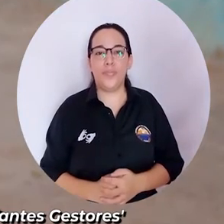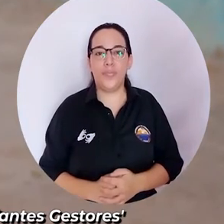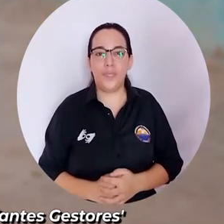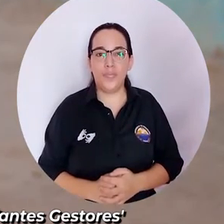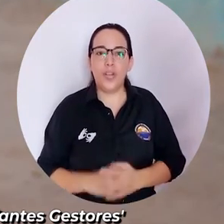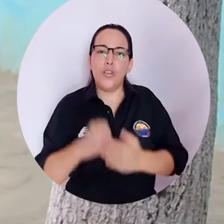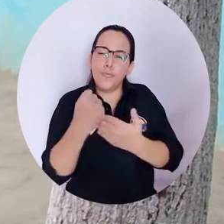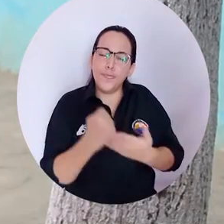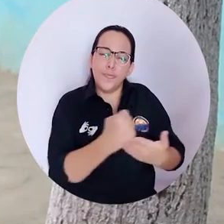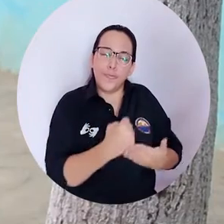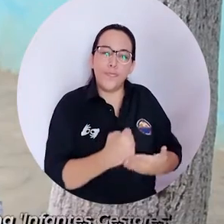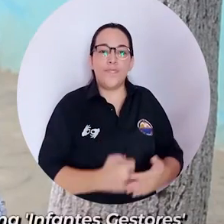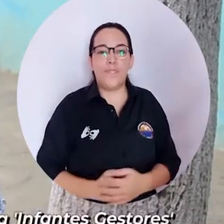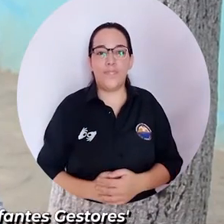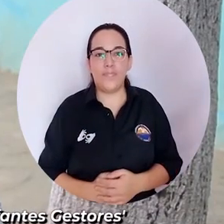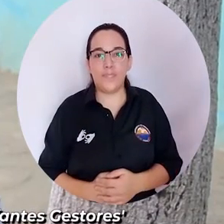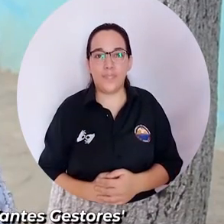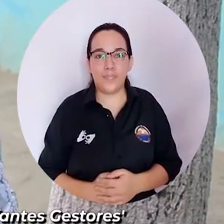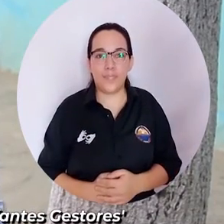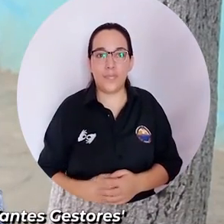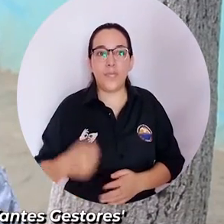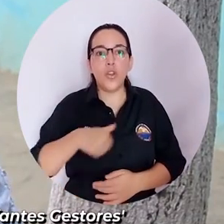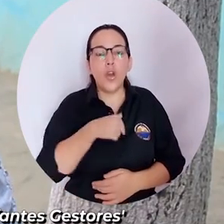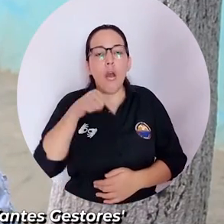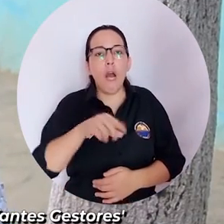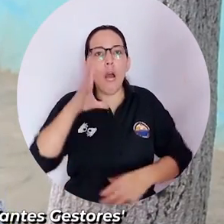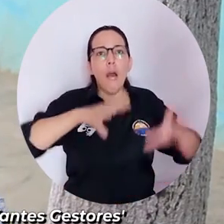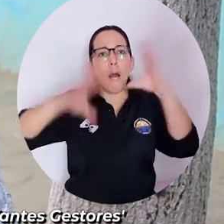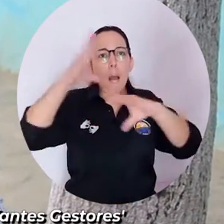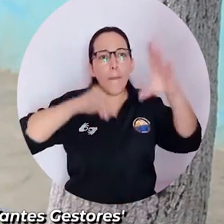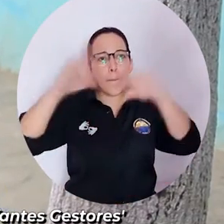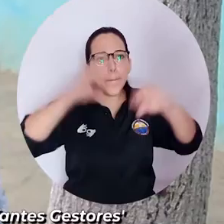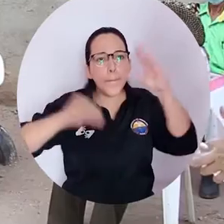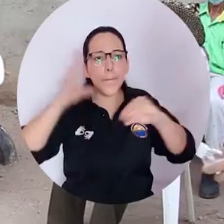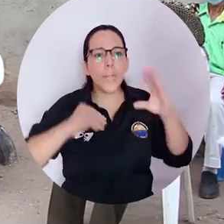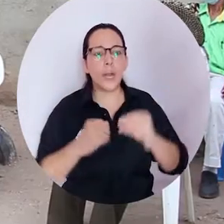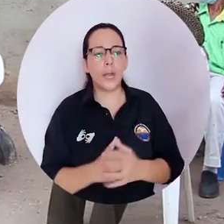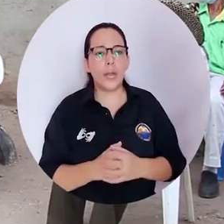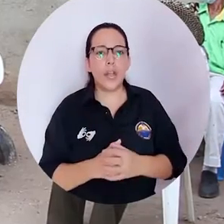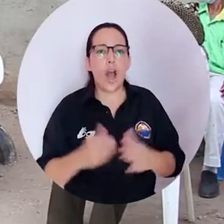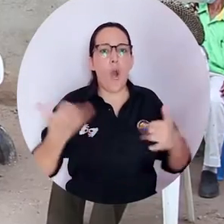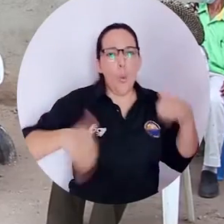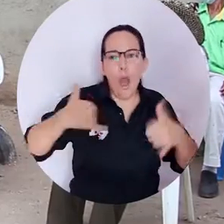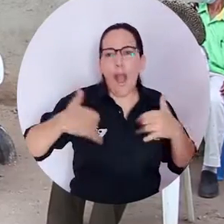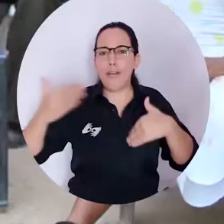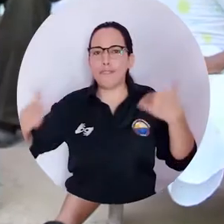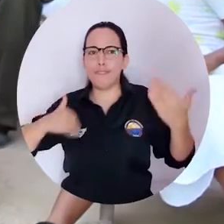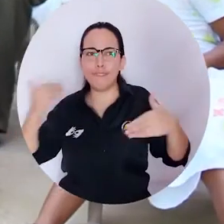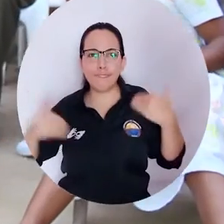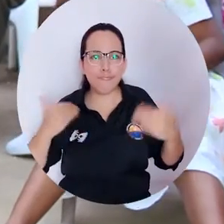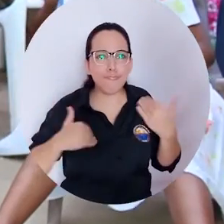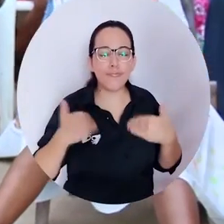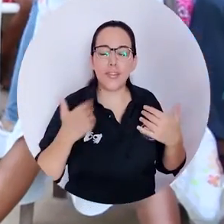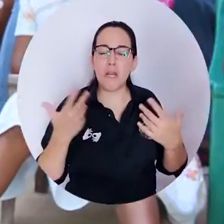nos ayuden. Venimos también a aprender, a jugar, a divertirnos, a que nos